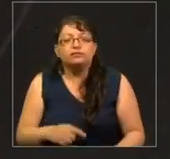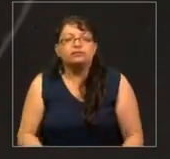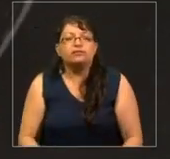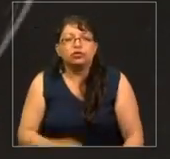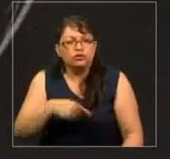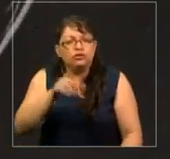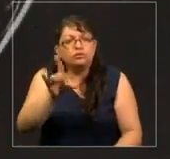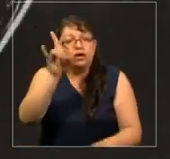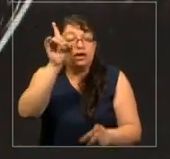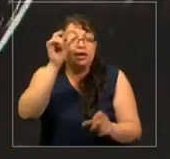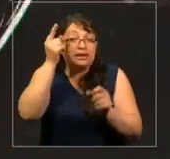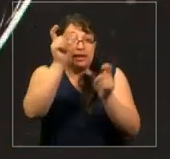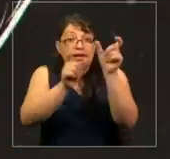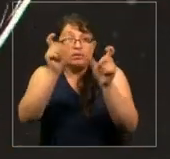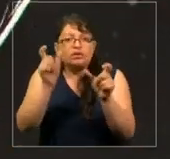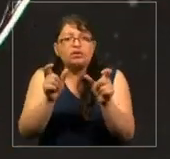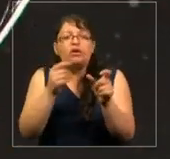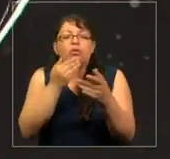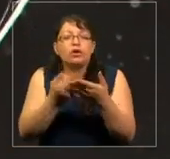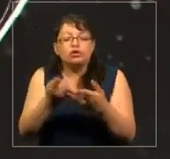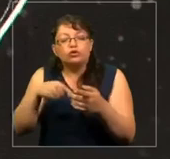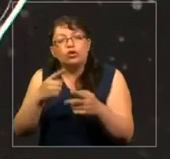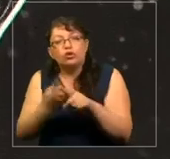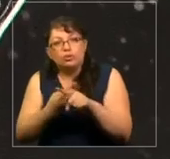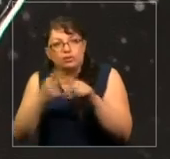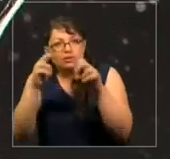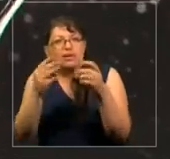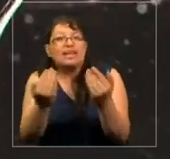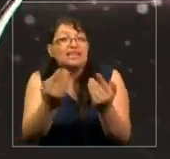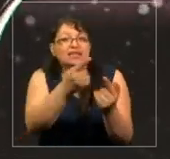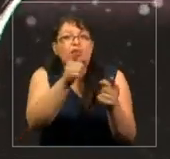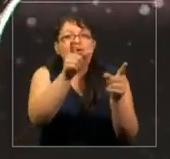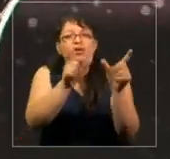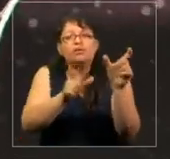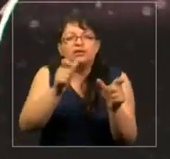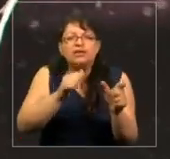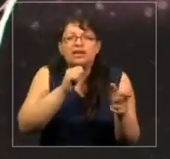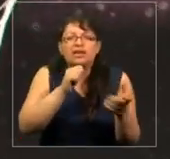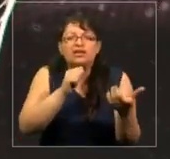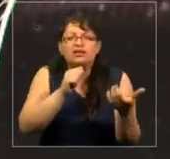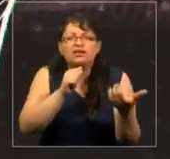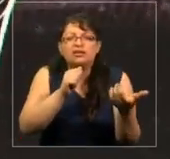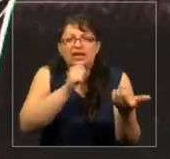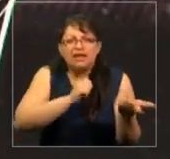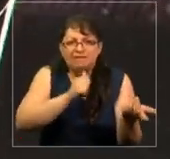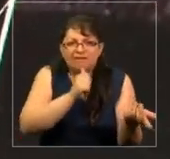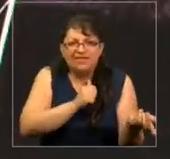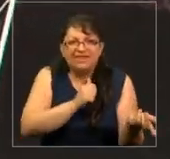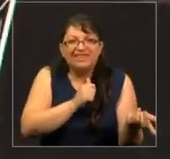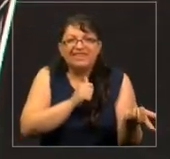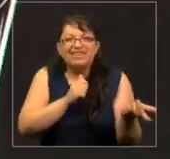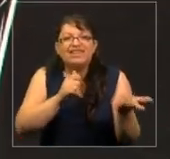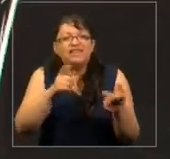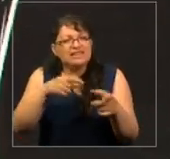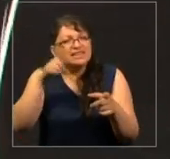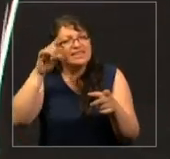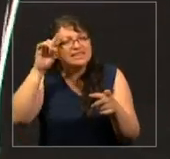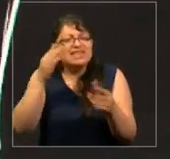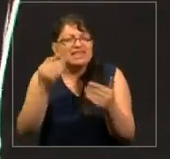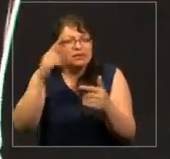si solo hablamos en cuanto a sus necesidades o lo que les falta. Siempre debemos saber lo que ellos aman,